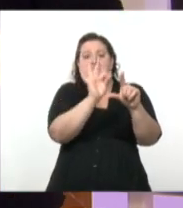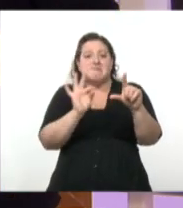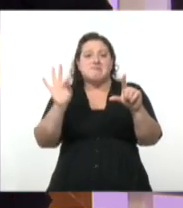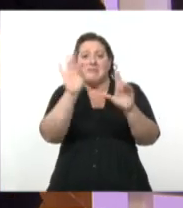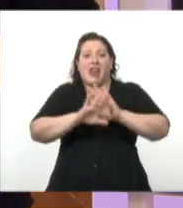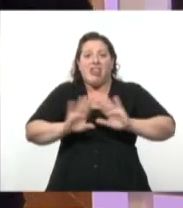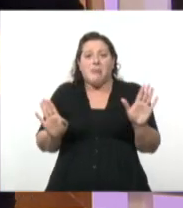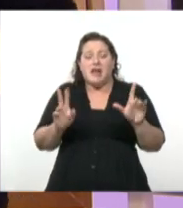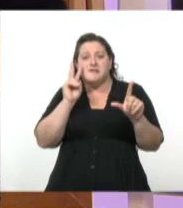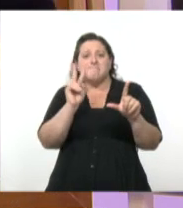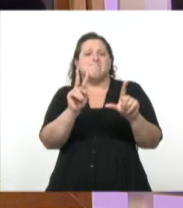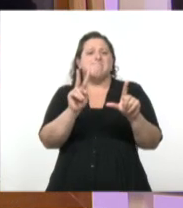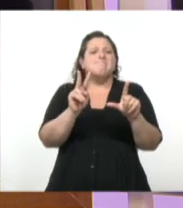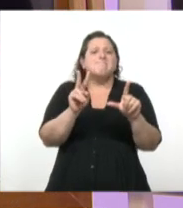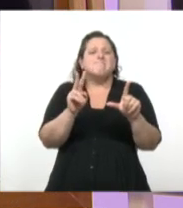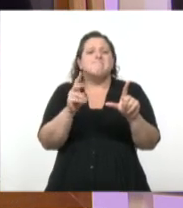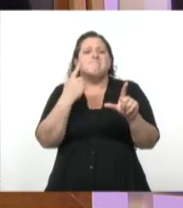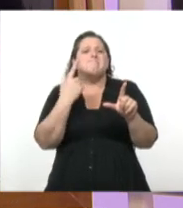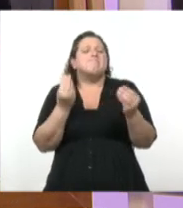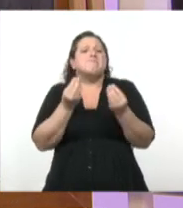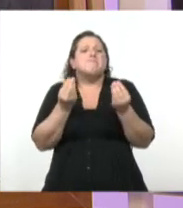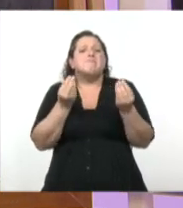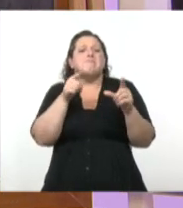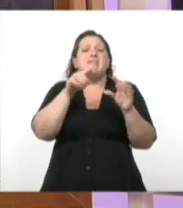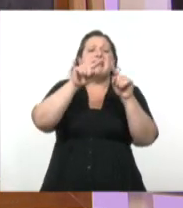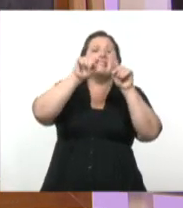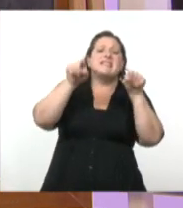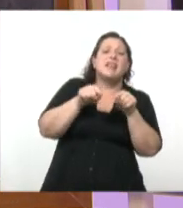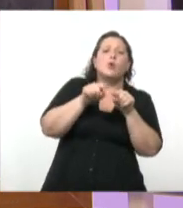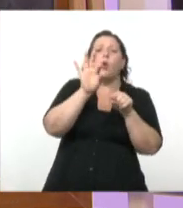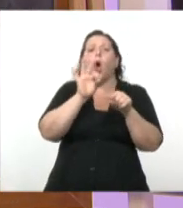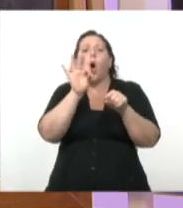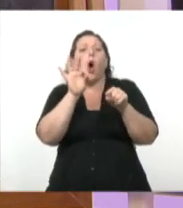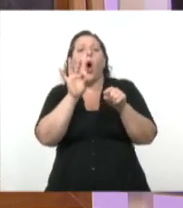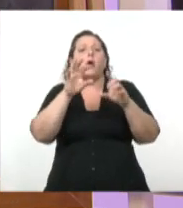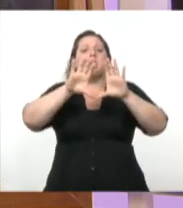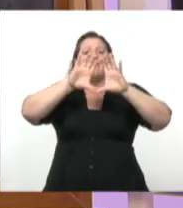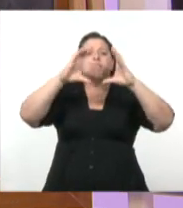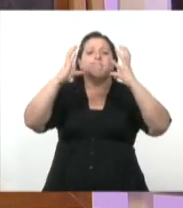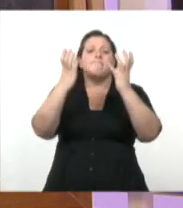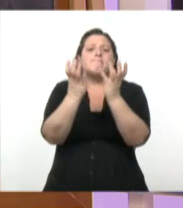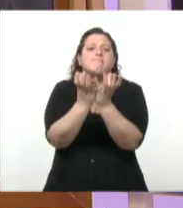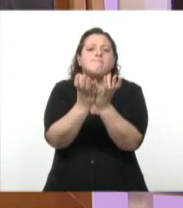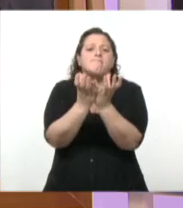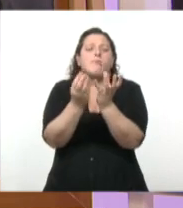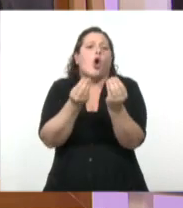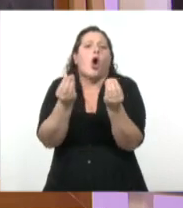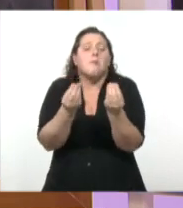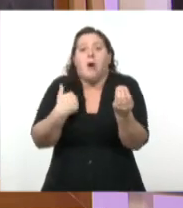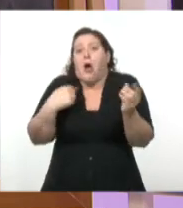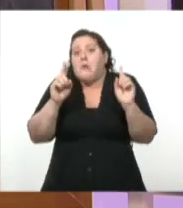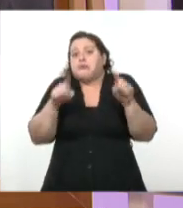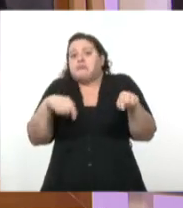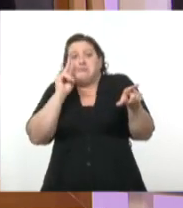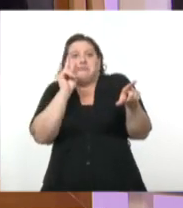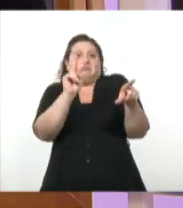de darme cuenta si esto que estoy viendo puede ser un círculo o puede ser una esfera. Podrías responder cualquiera de las dos cosas